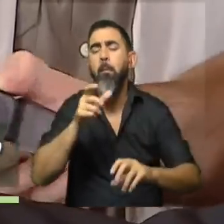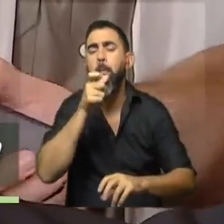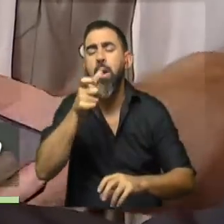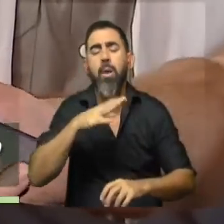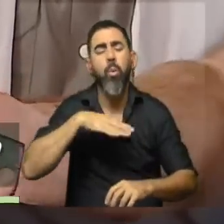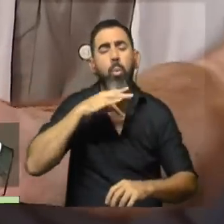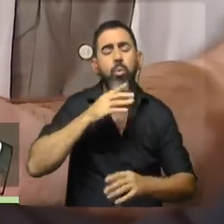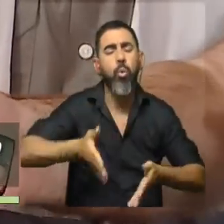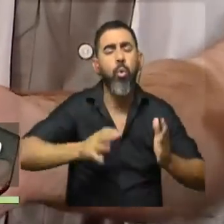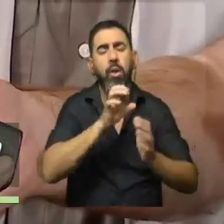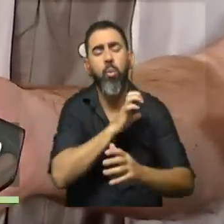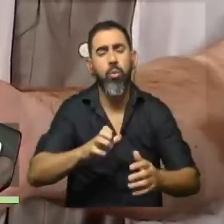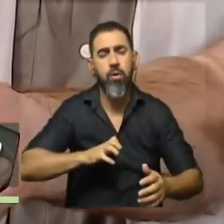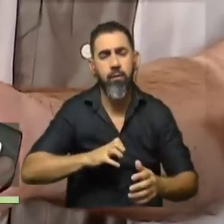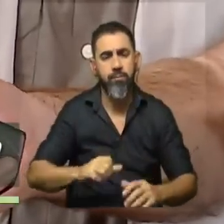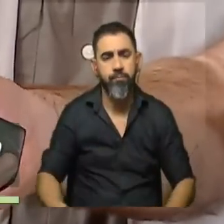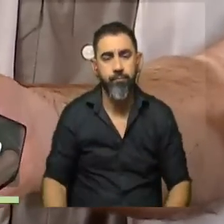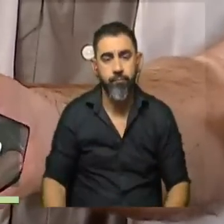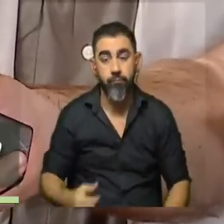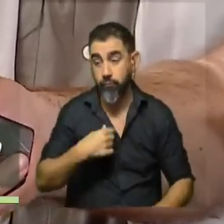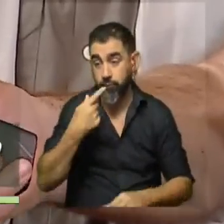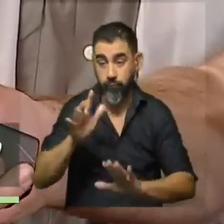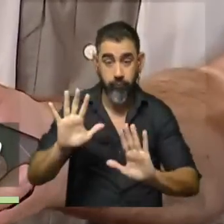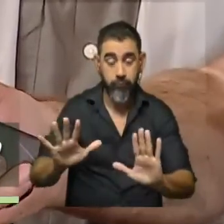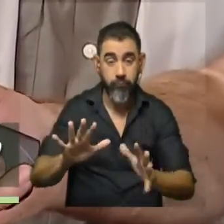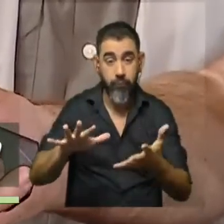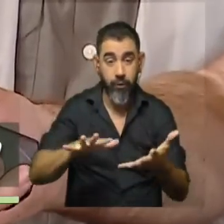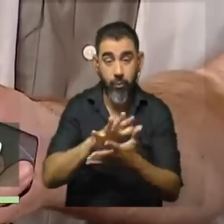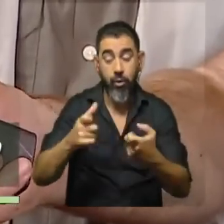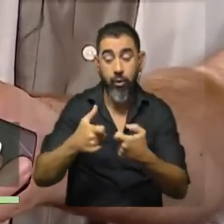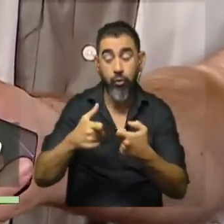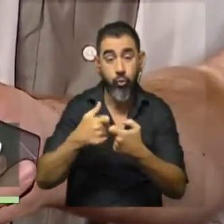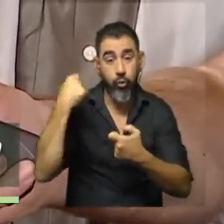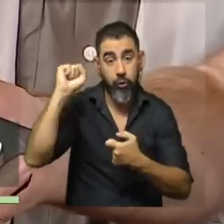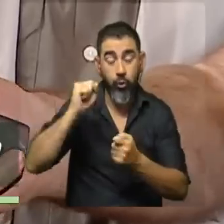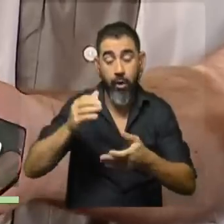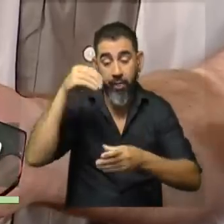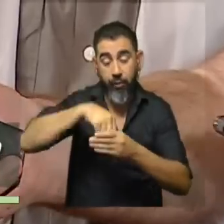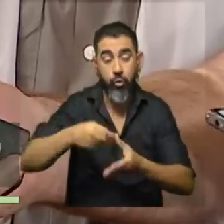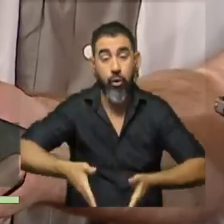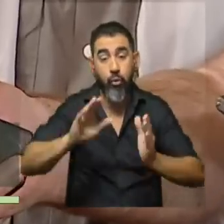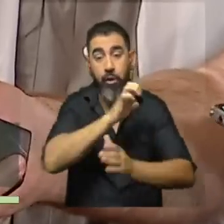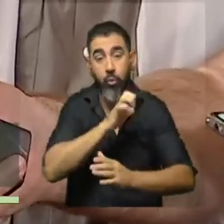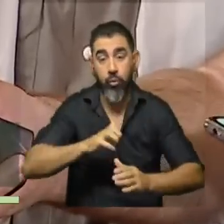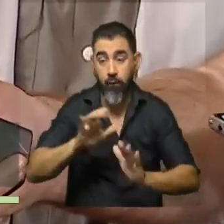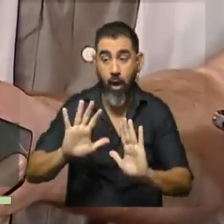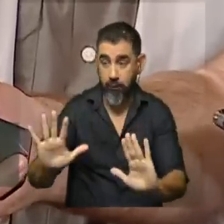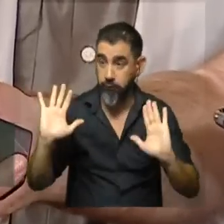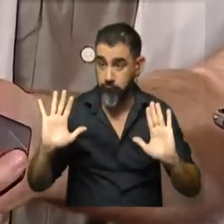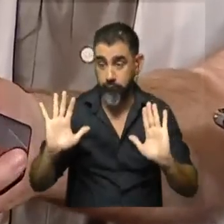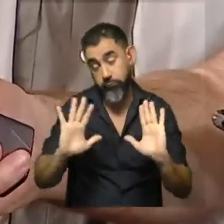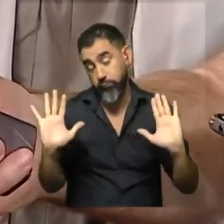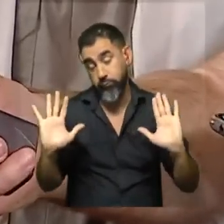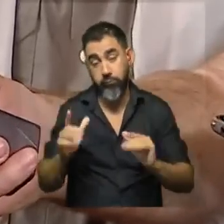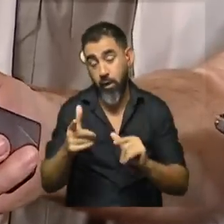ejecutiva. ¿Es que es más grande el tema para usted? Digo lo que es. Es un hecho de asociación para delinquir en la torre ejecutiva. ¿Es así o no es así? Bueno,